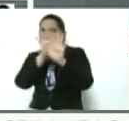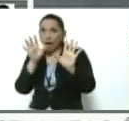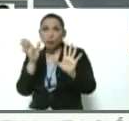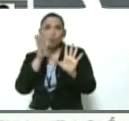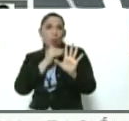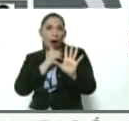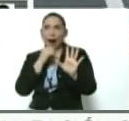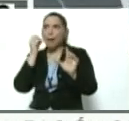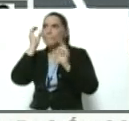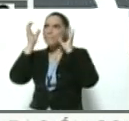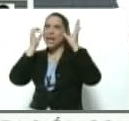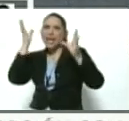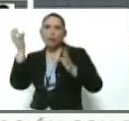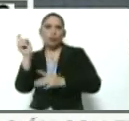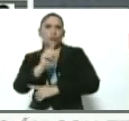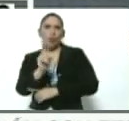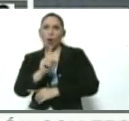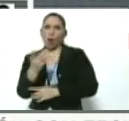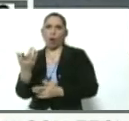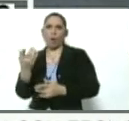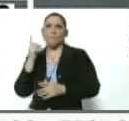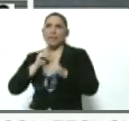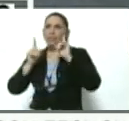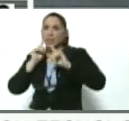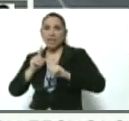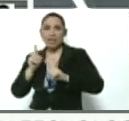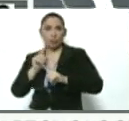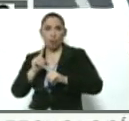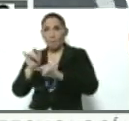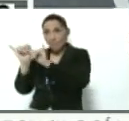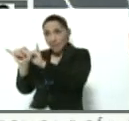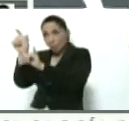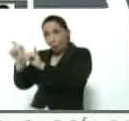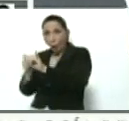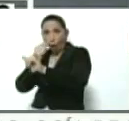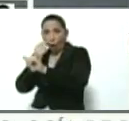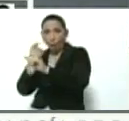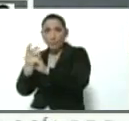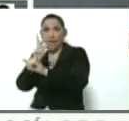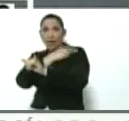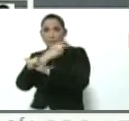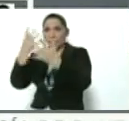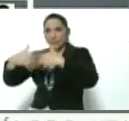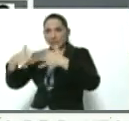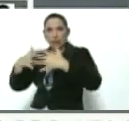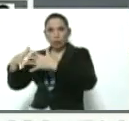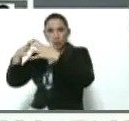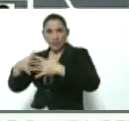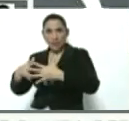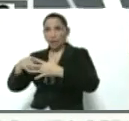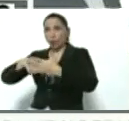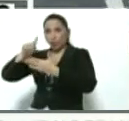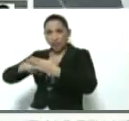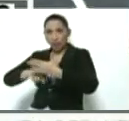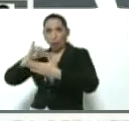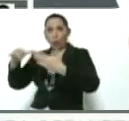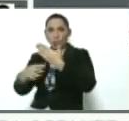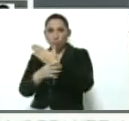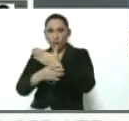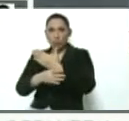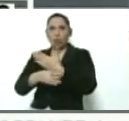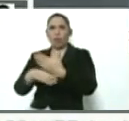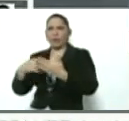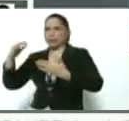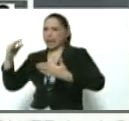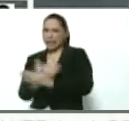elucubraciones ni especulaciones. Gudró fue contratado por Juan Guaidó, firma un contrato que contempla homicidios,